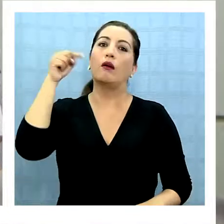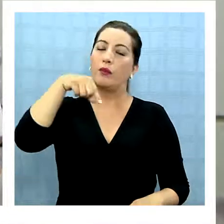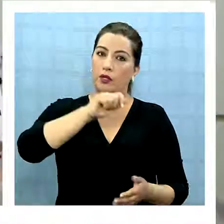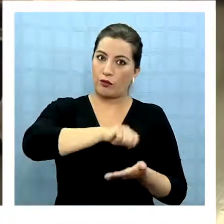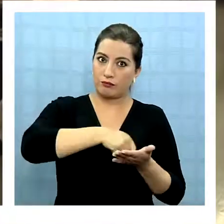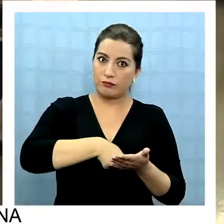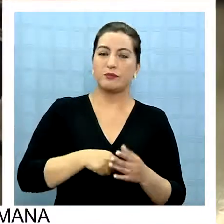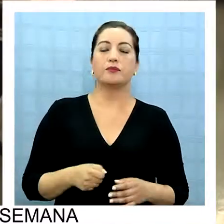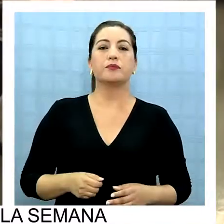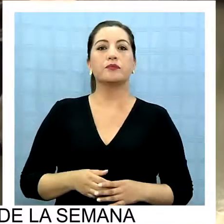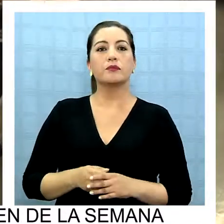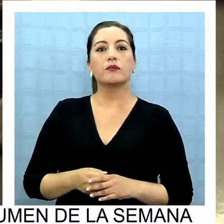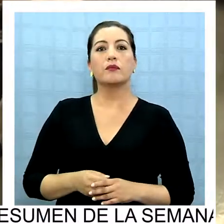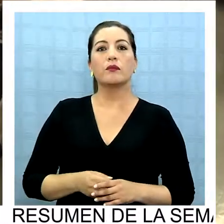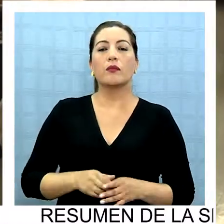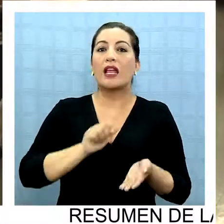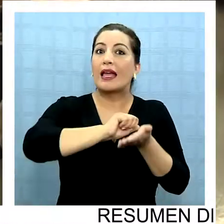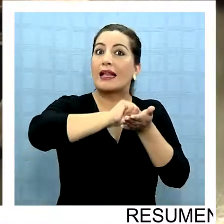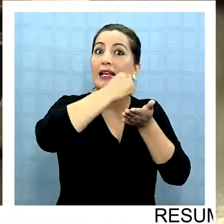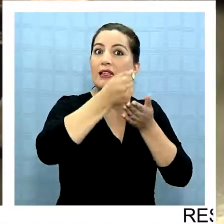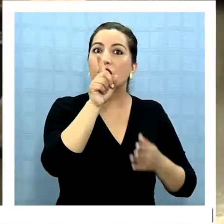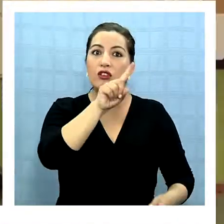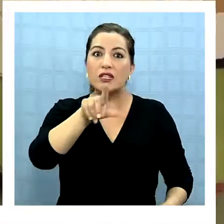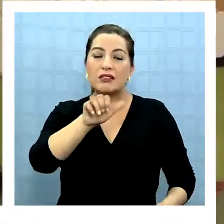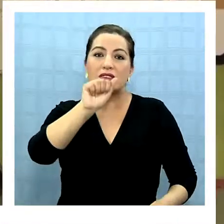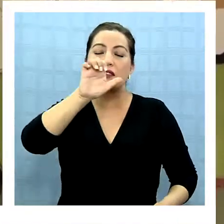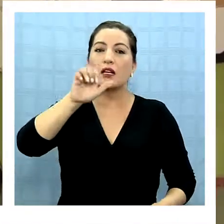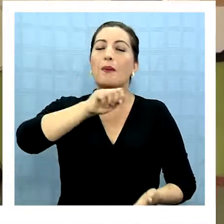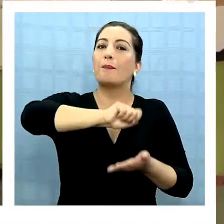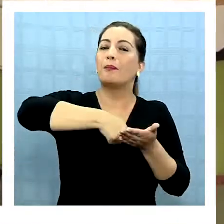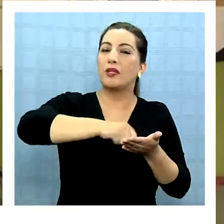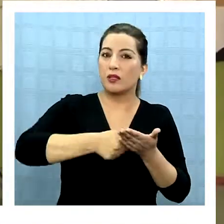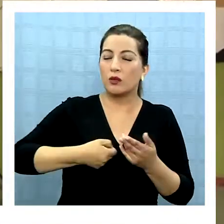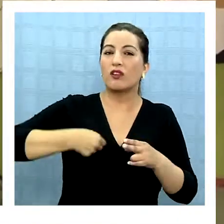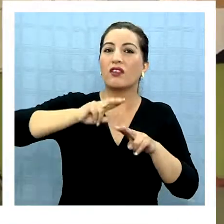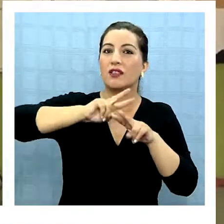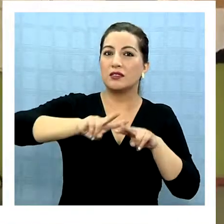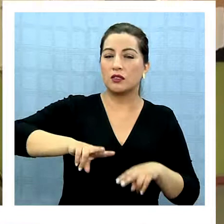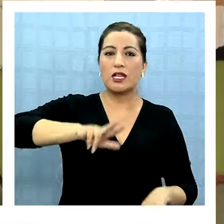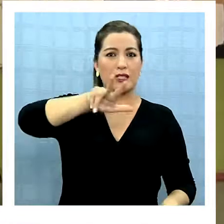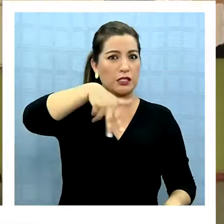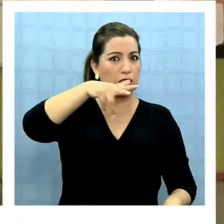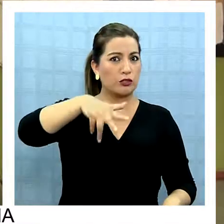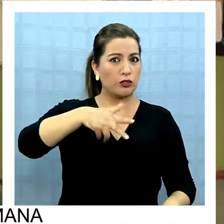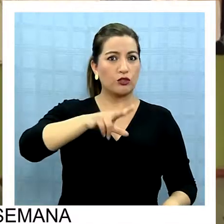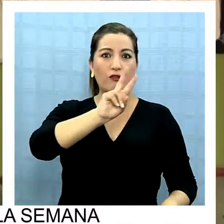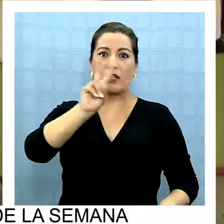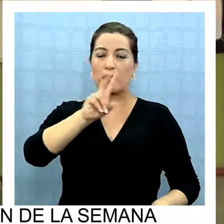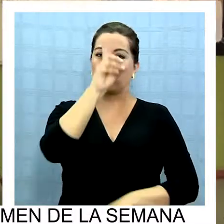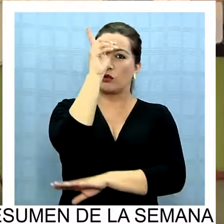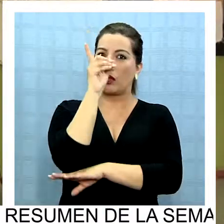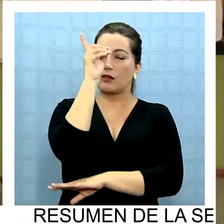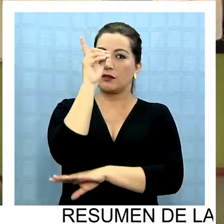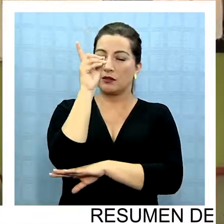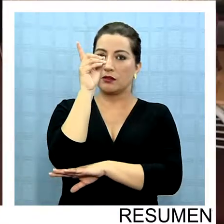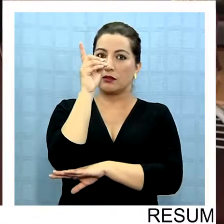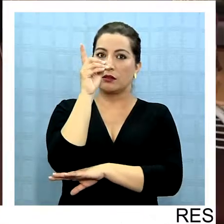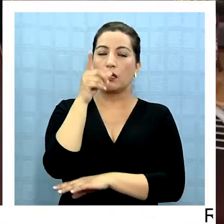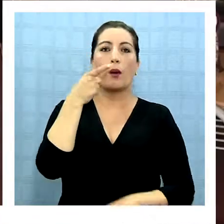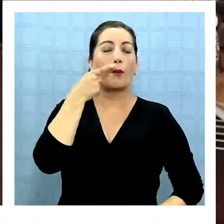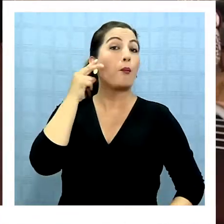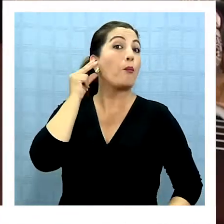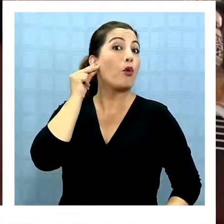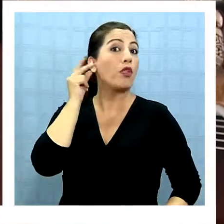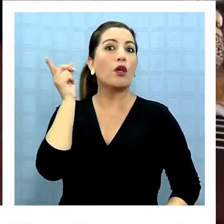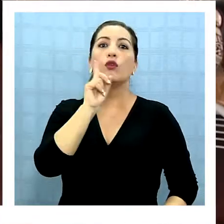reservar matrícula. De acuerdo al calendario del SAE, las matrículas deben realizarse entre el 18 y 22 de diciembre y los